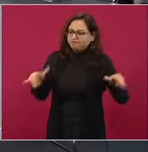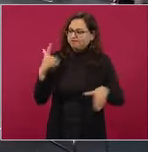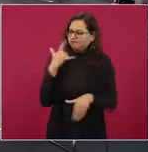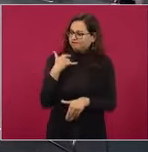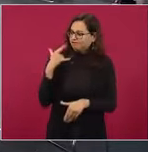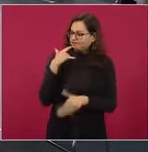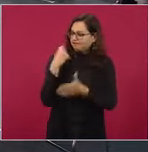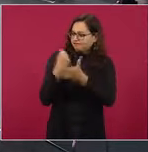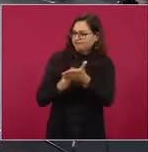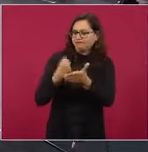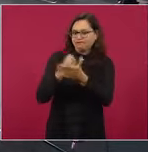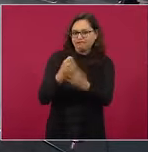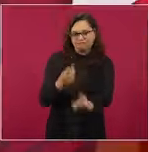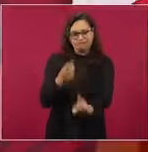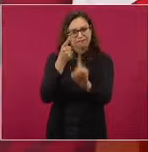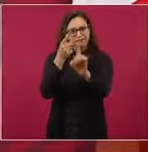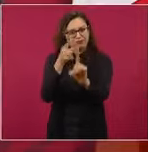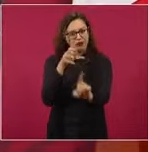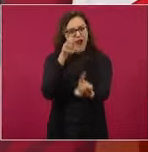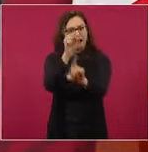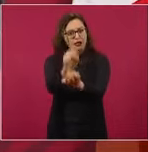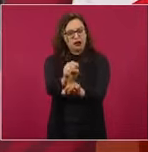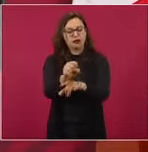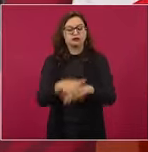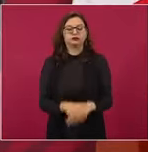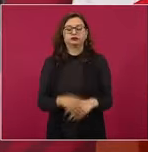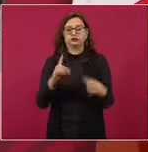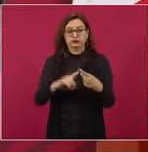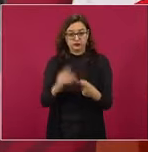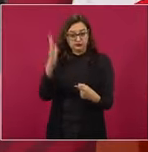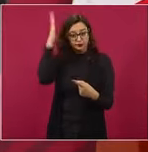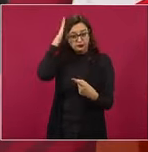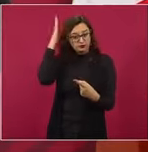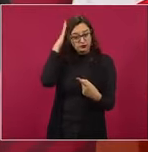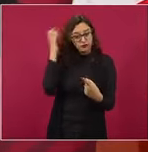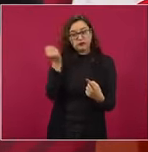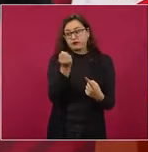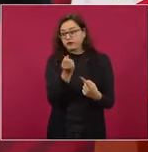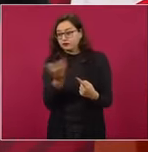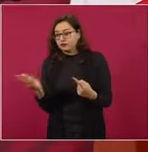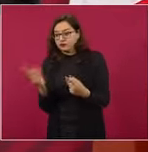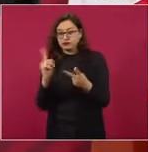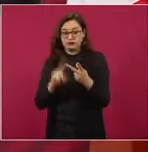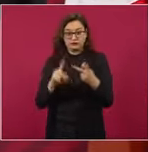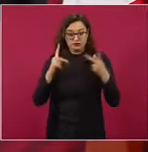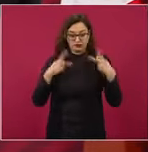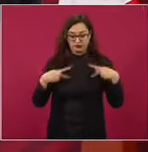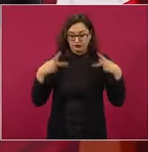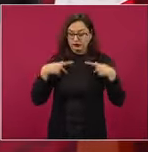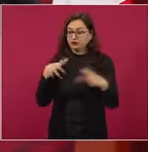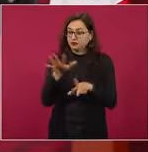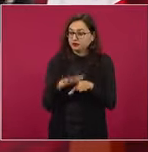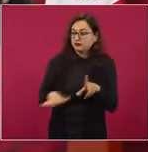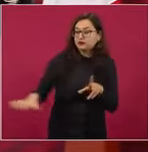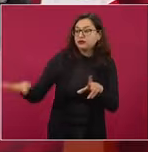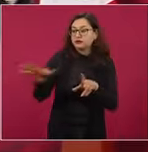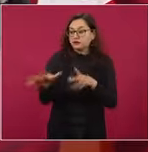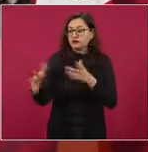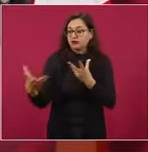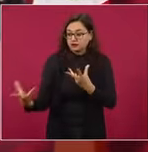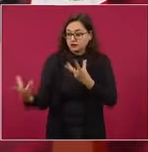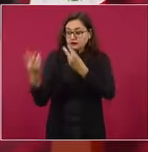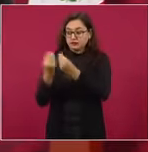ocasiones, bueno, dirigentes, el pueblo, pero los que actúan o